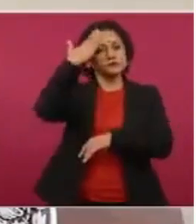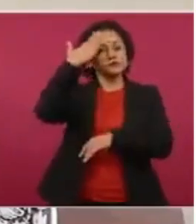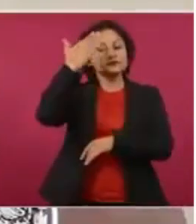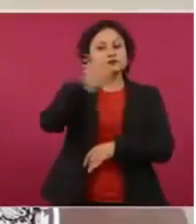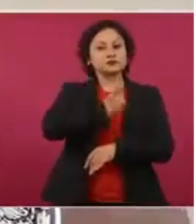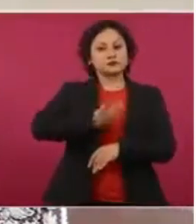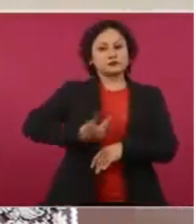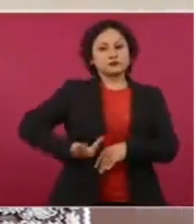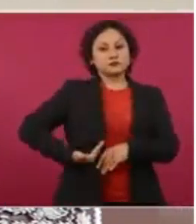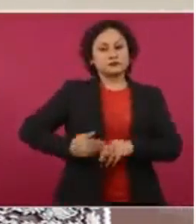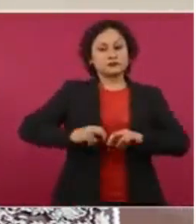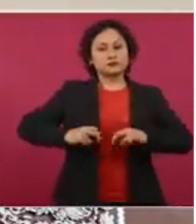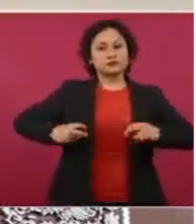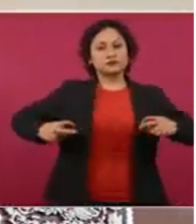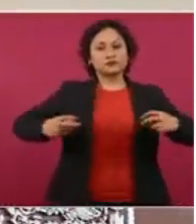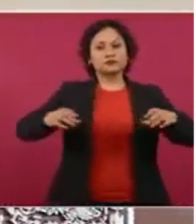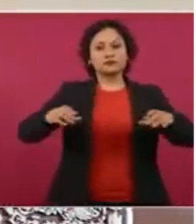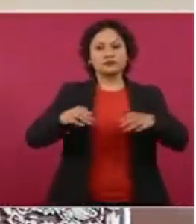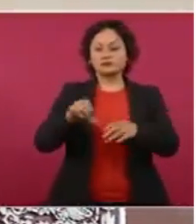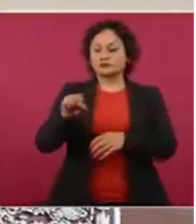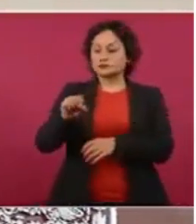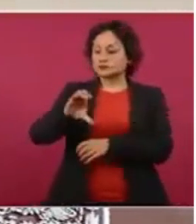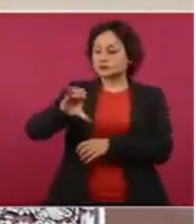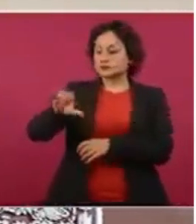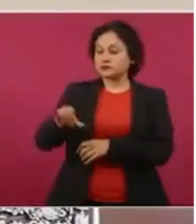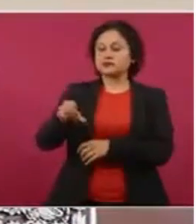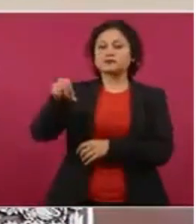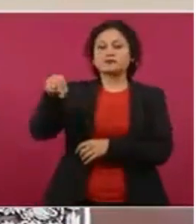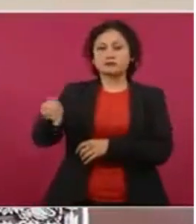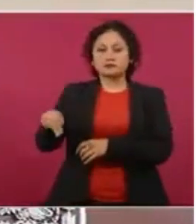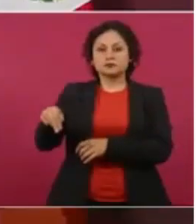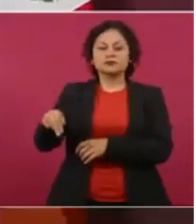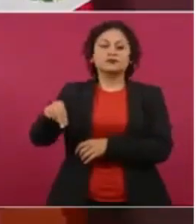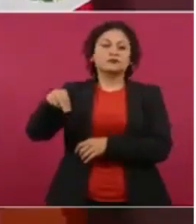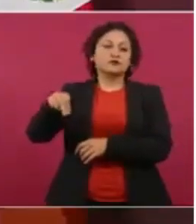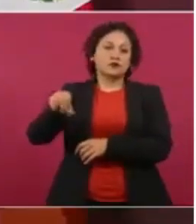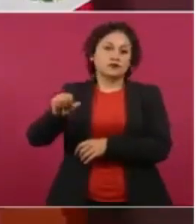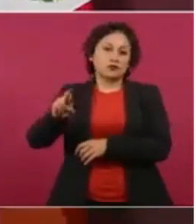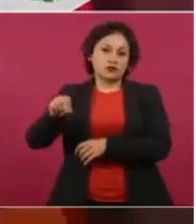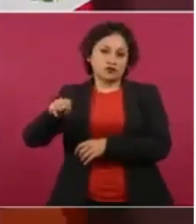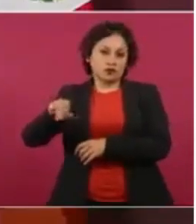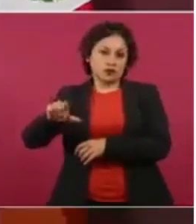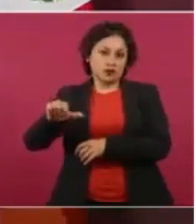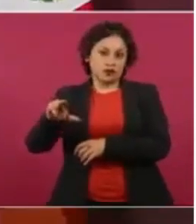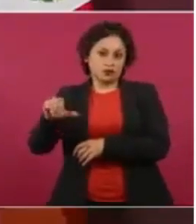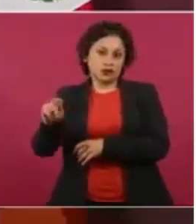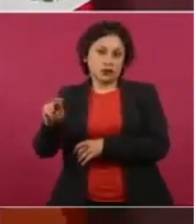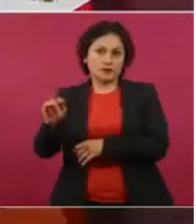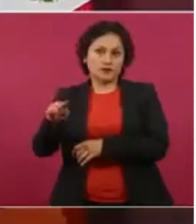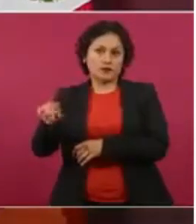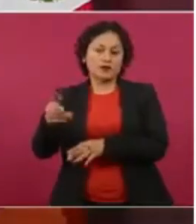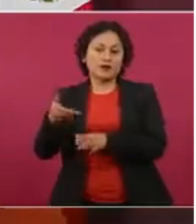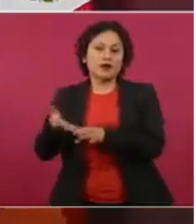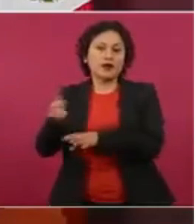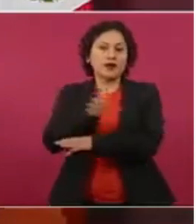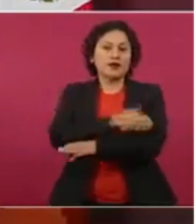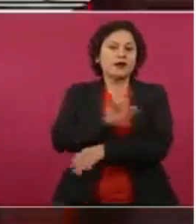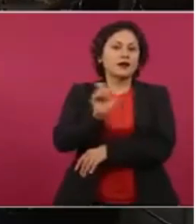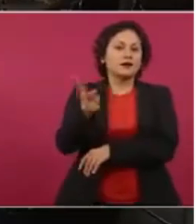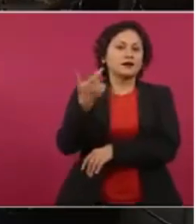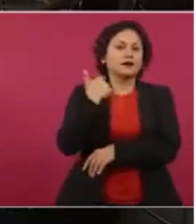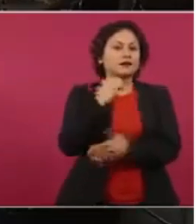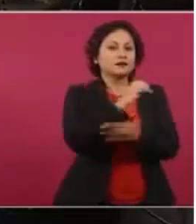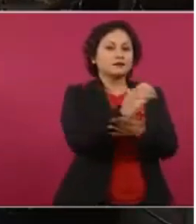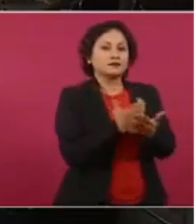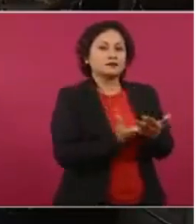de Justicia de la Nación, Norma Lucía Piña Hernández, la contrató como directora de la Coordinación